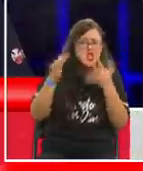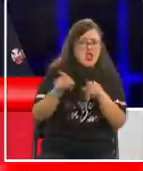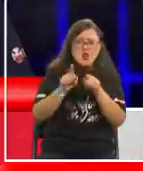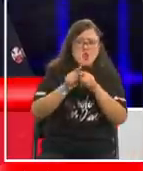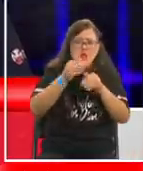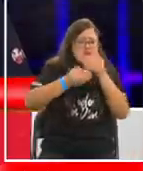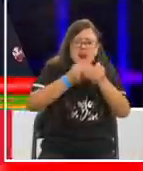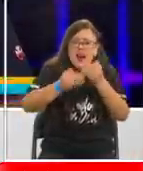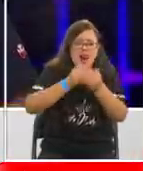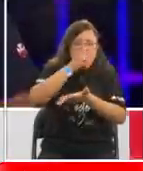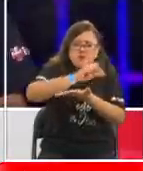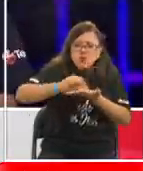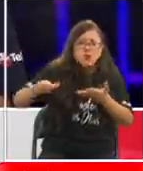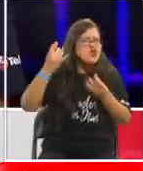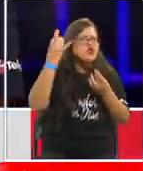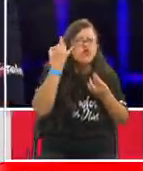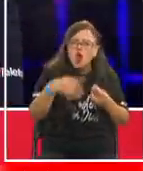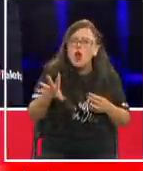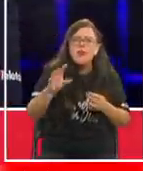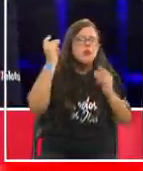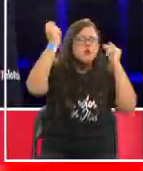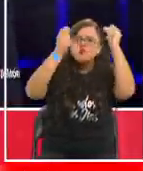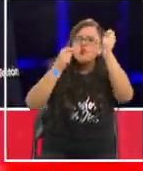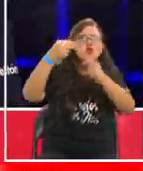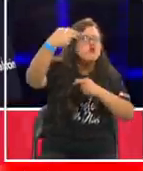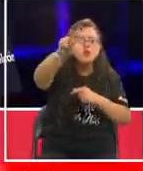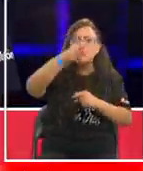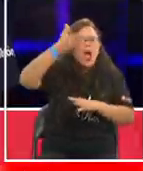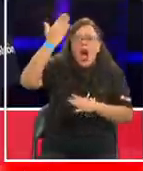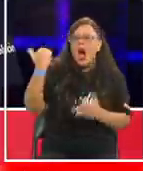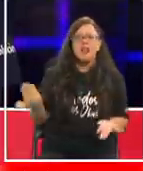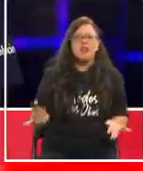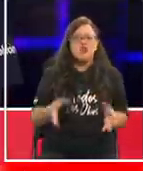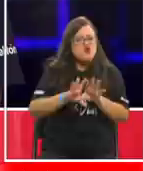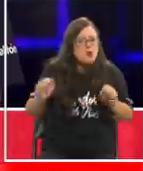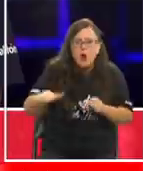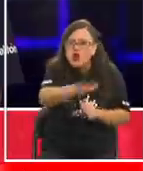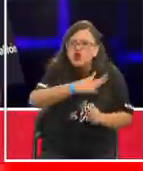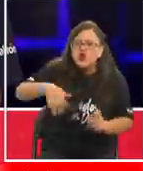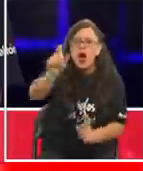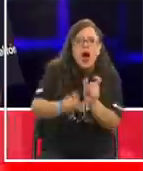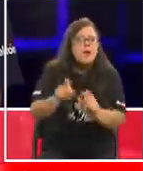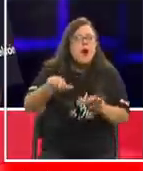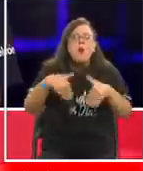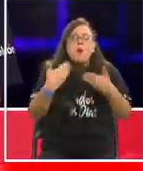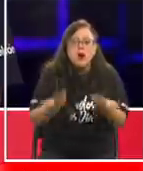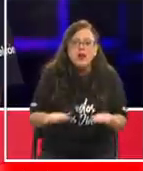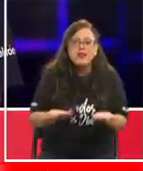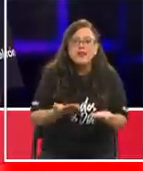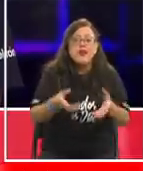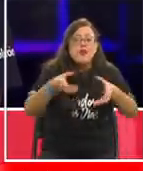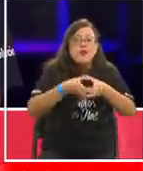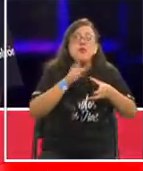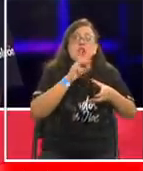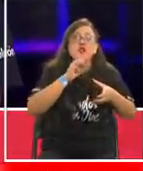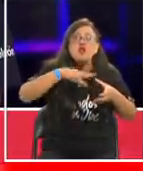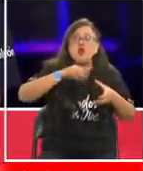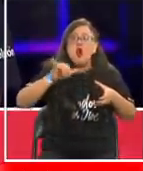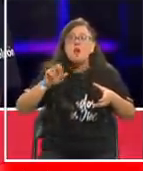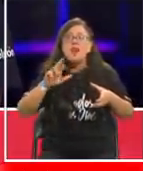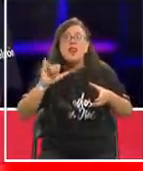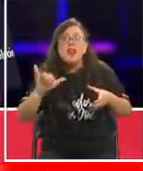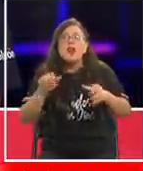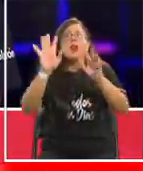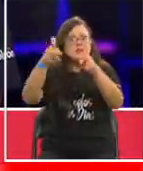obra que fue una idea que pasó por tu cabeza y que hoy día es el compromiso de todos así que maravilla además que Tommy Rey Pero